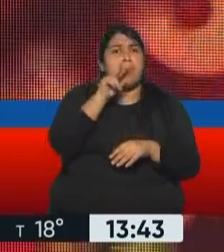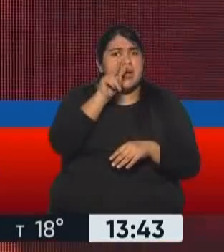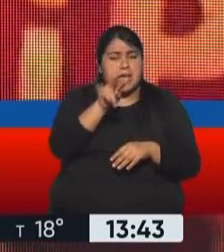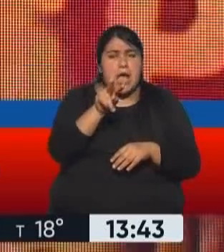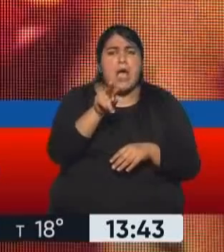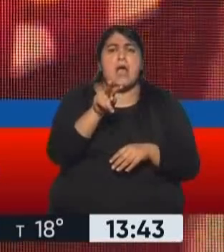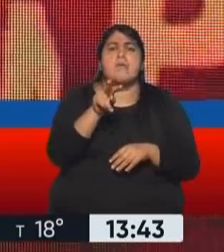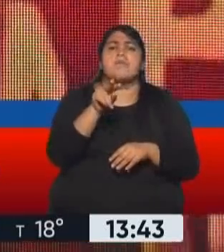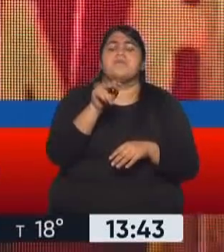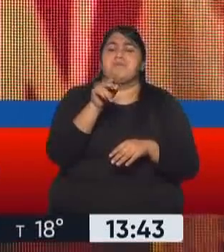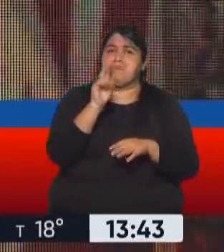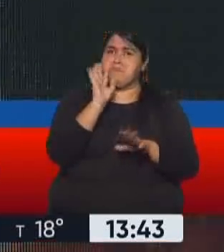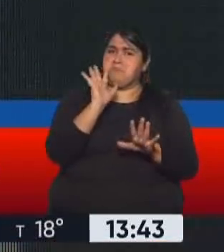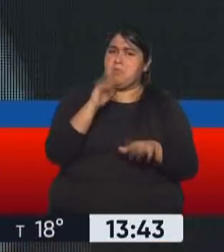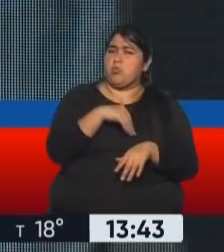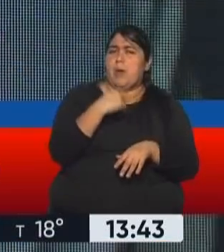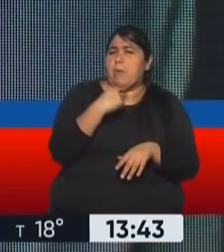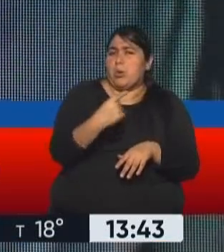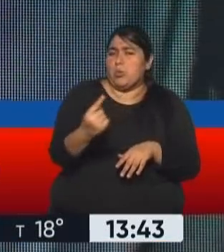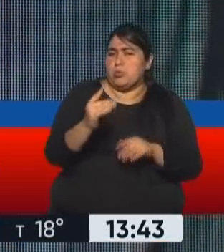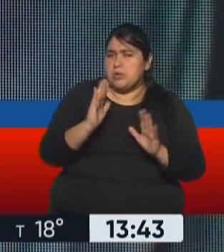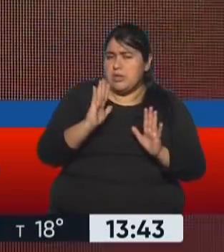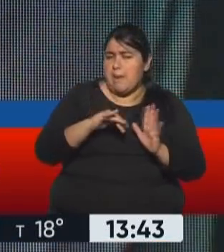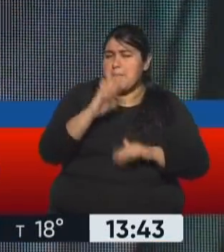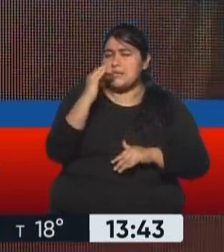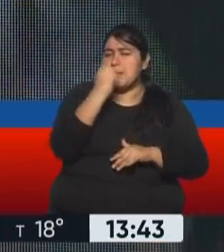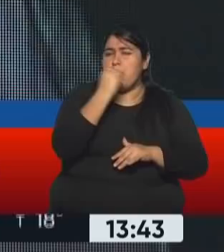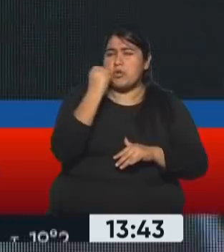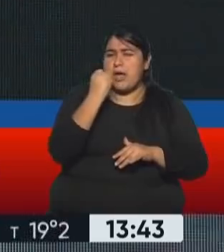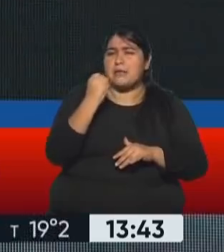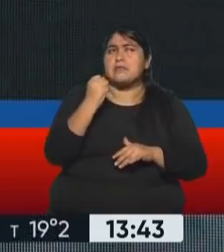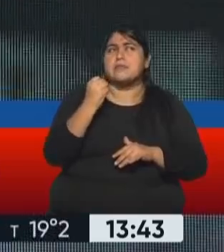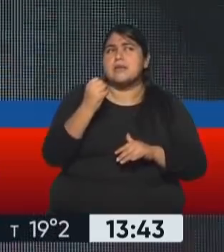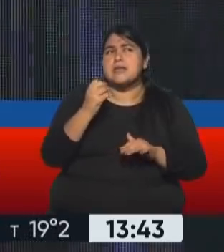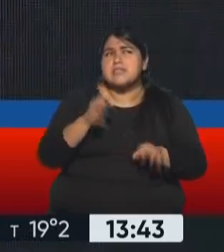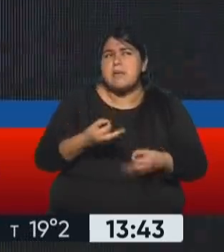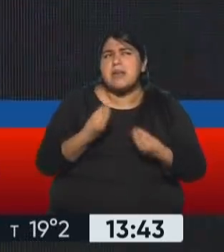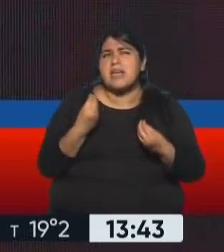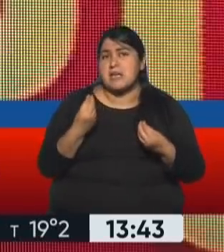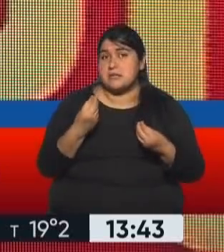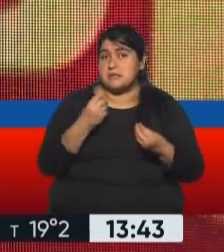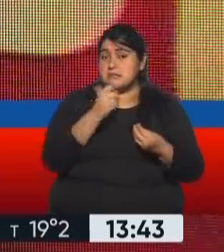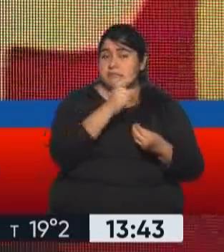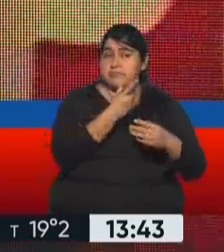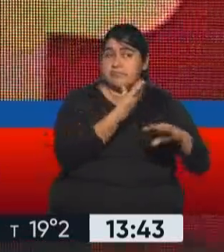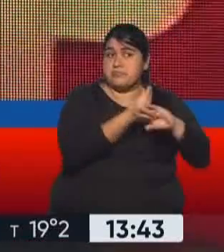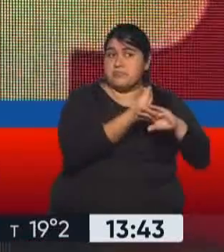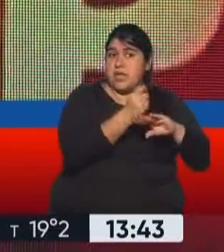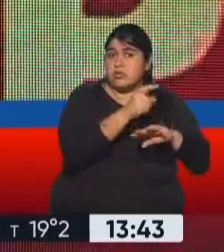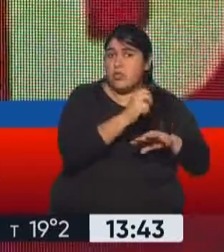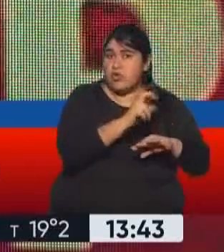escucharte, para mí una pregunta muy, o una de las preguntas más importantes del desafío, digamos, que tiene Pedro Castillo en Perú es,